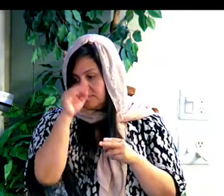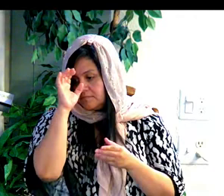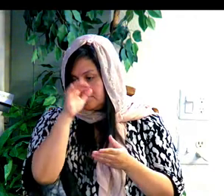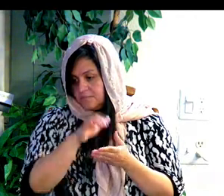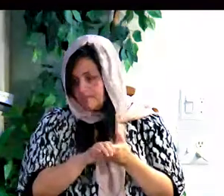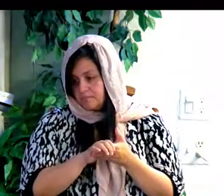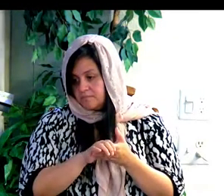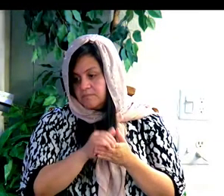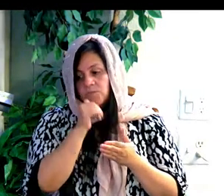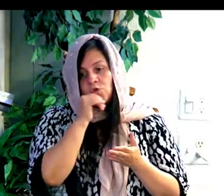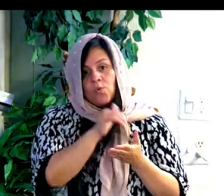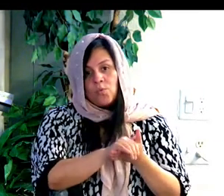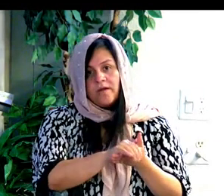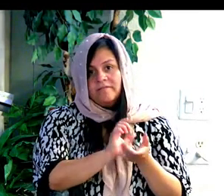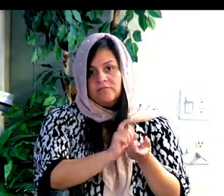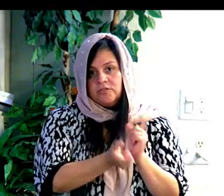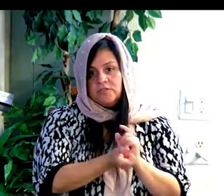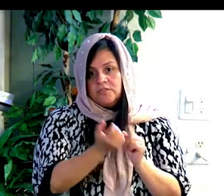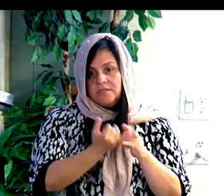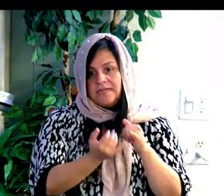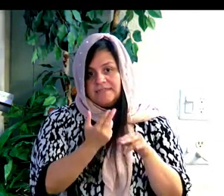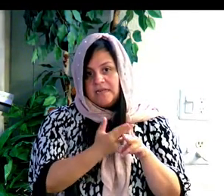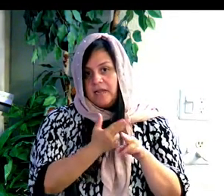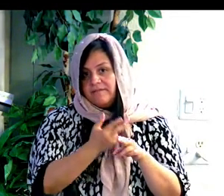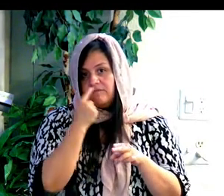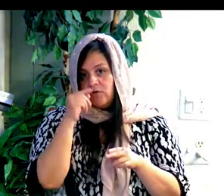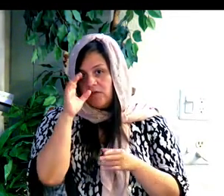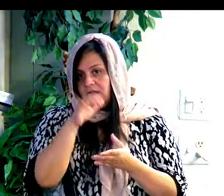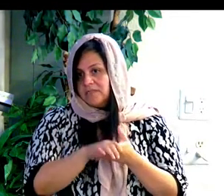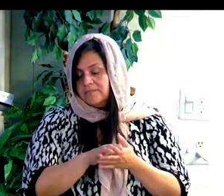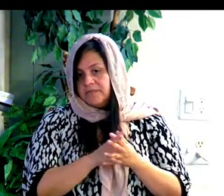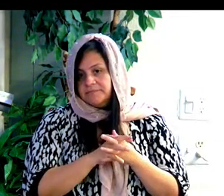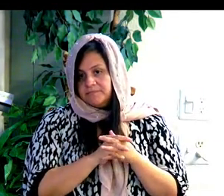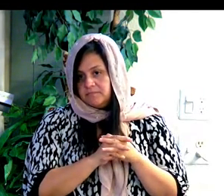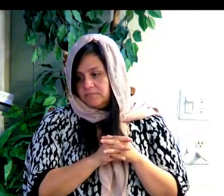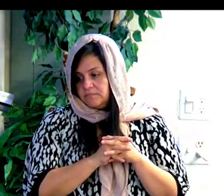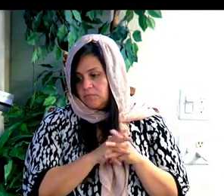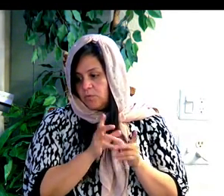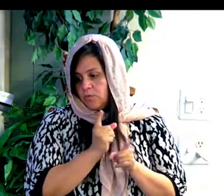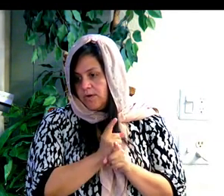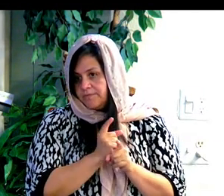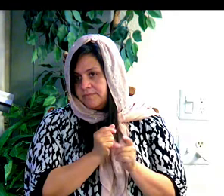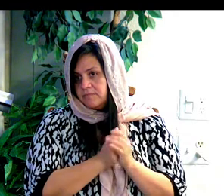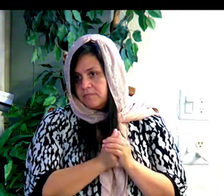el día de hoy, la mujer va a tomar el apellido del esposo. Right? And so,